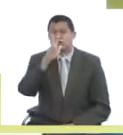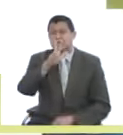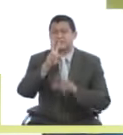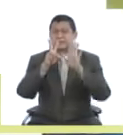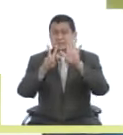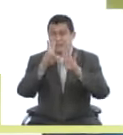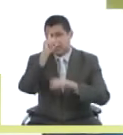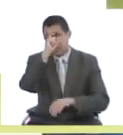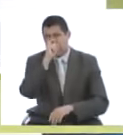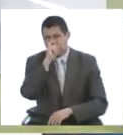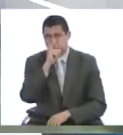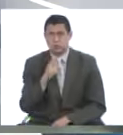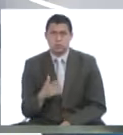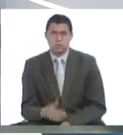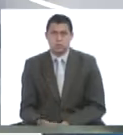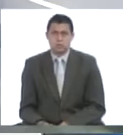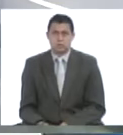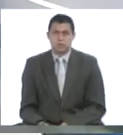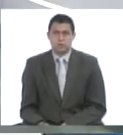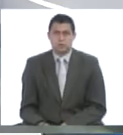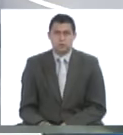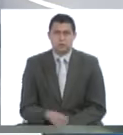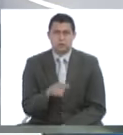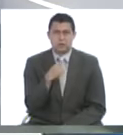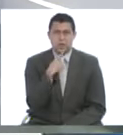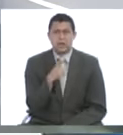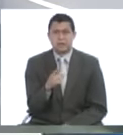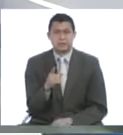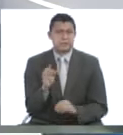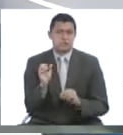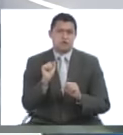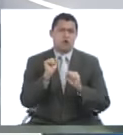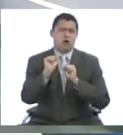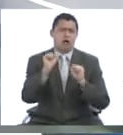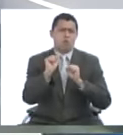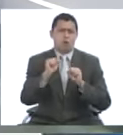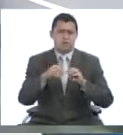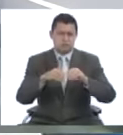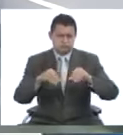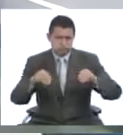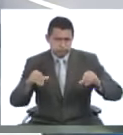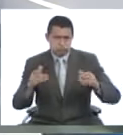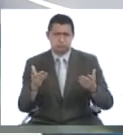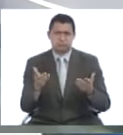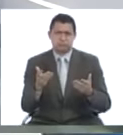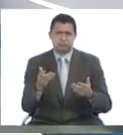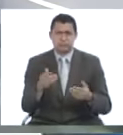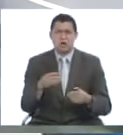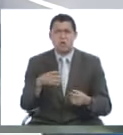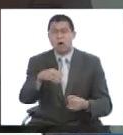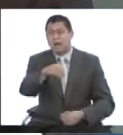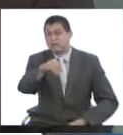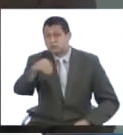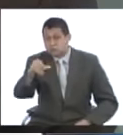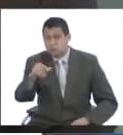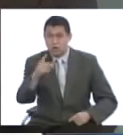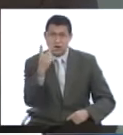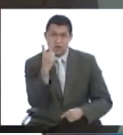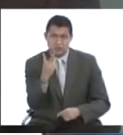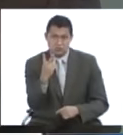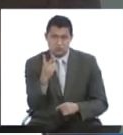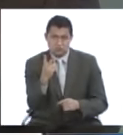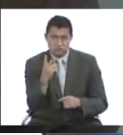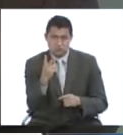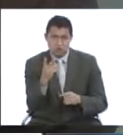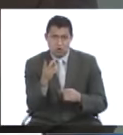años? Bueno, fíjate, el término intolerancia a los carbohidratos o intolerancia también a la glucosa entra dentro